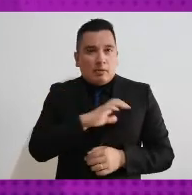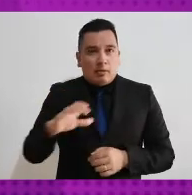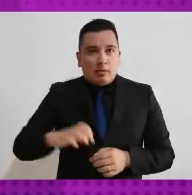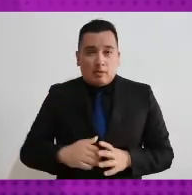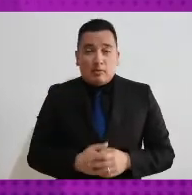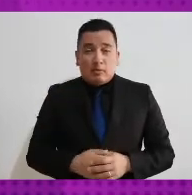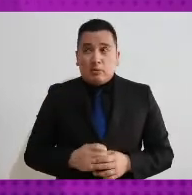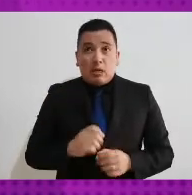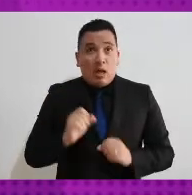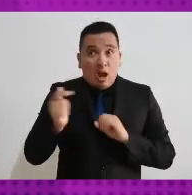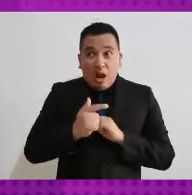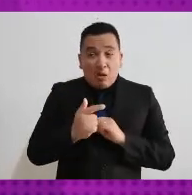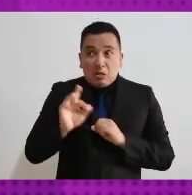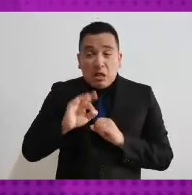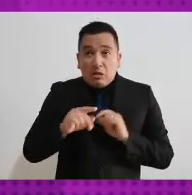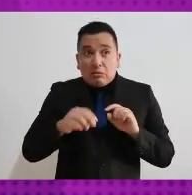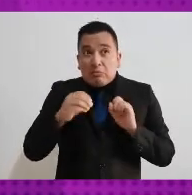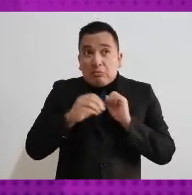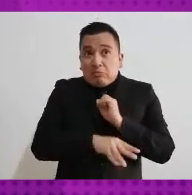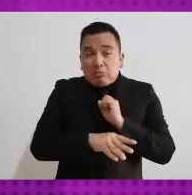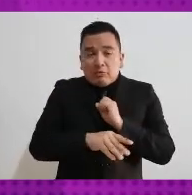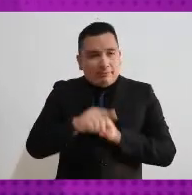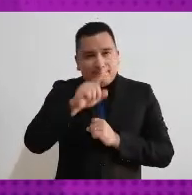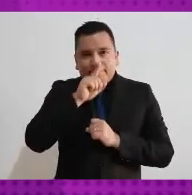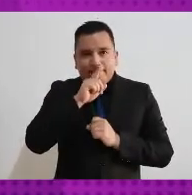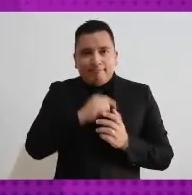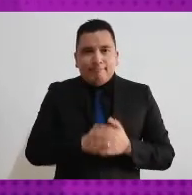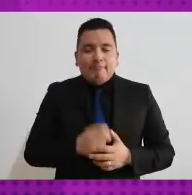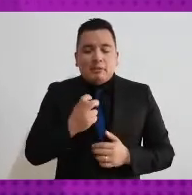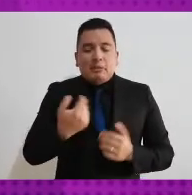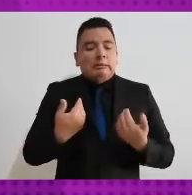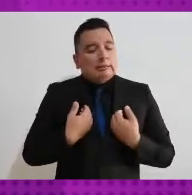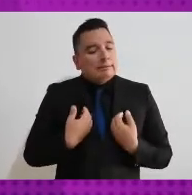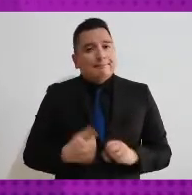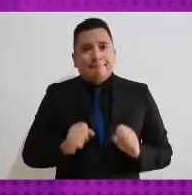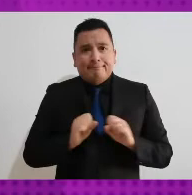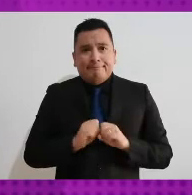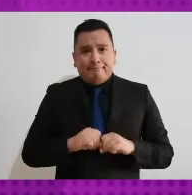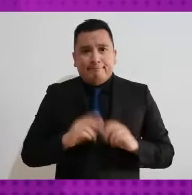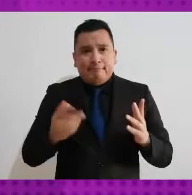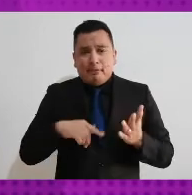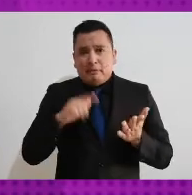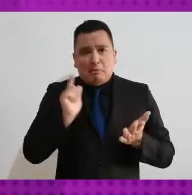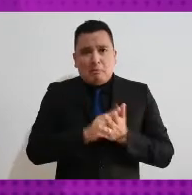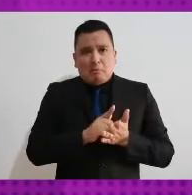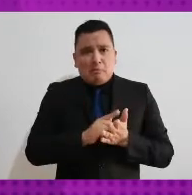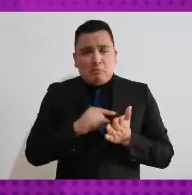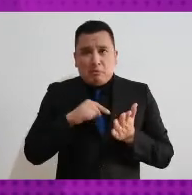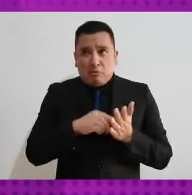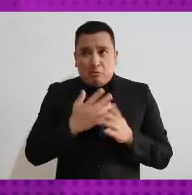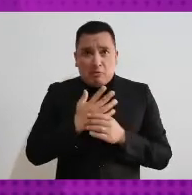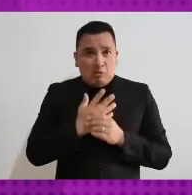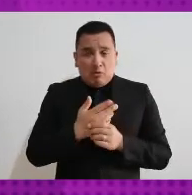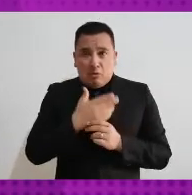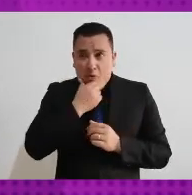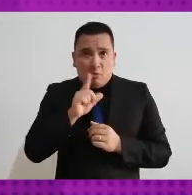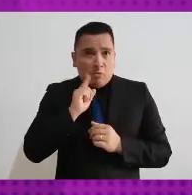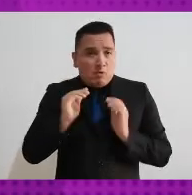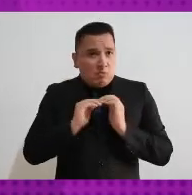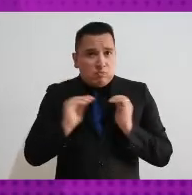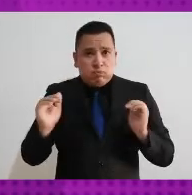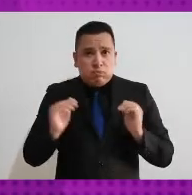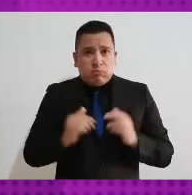postulaciones. No había ninguna excepción para algún cargo. Entonces, para mí quedaba claro que si la Constitución no estaba haciendo ninguna